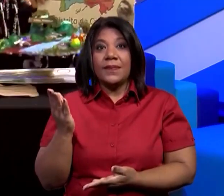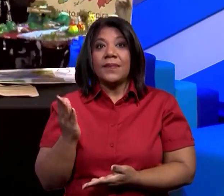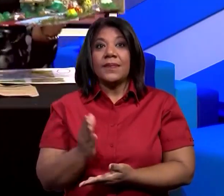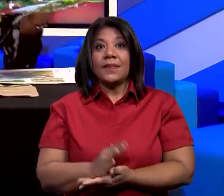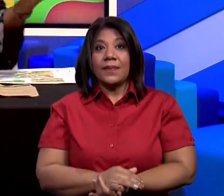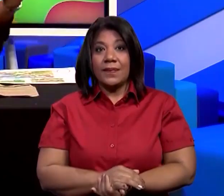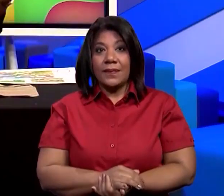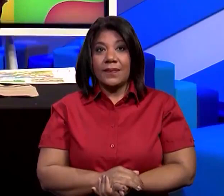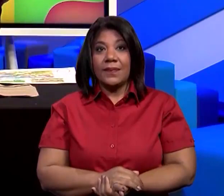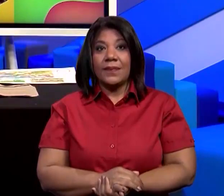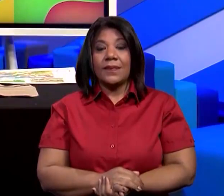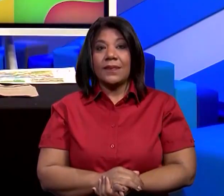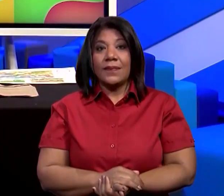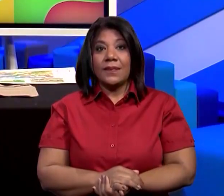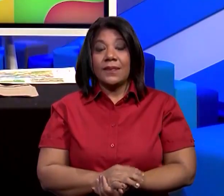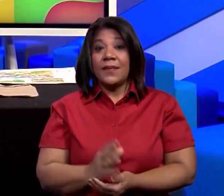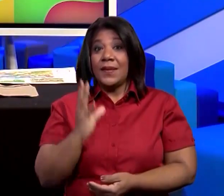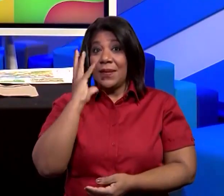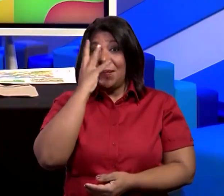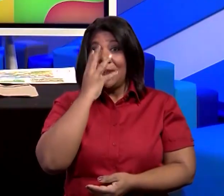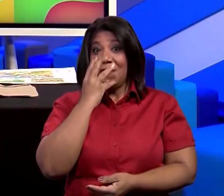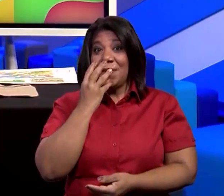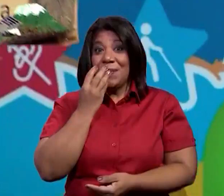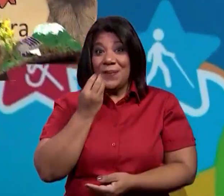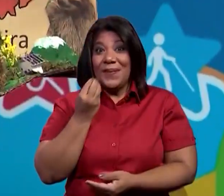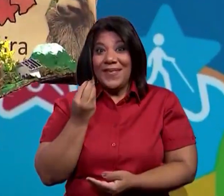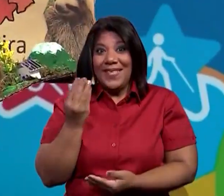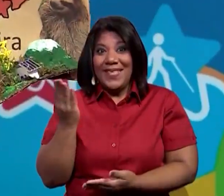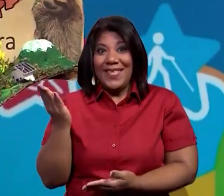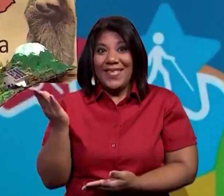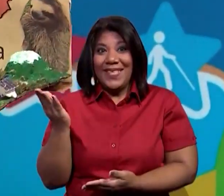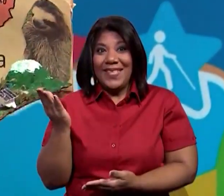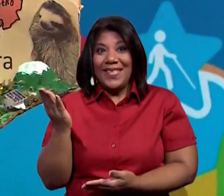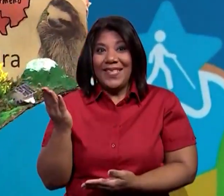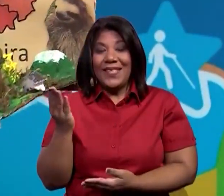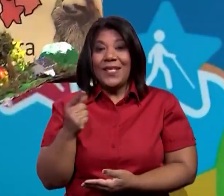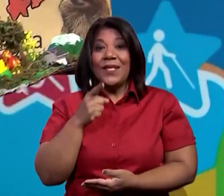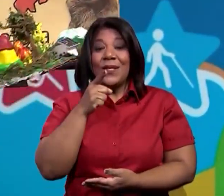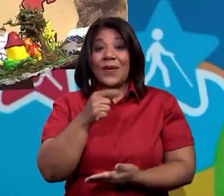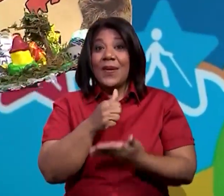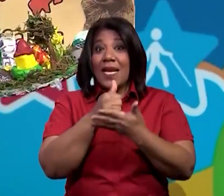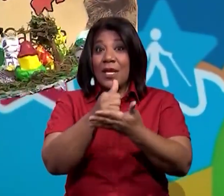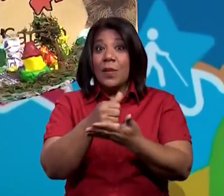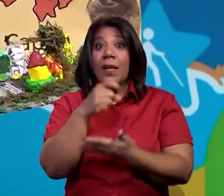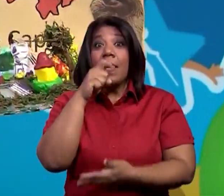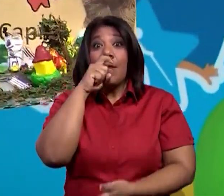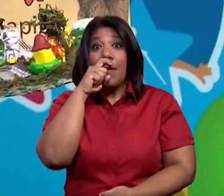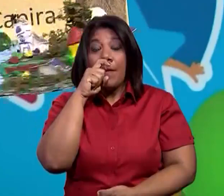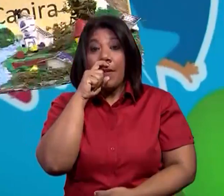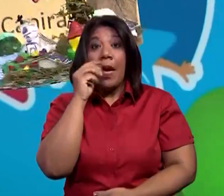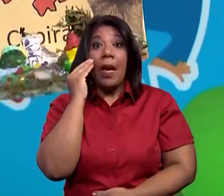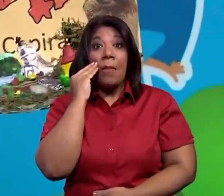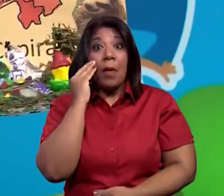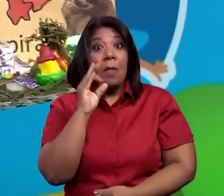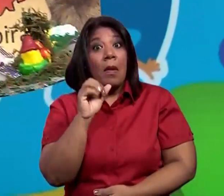muy bonita, ¿verdad? Acá, con ayuda de ustedes van a